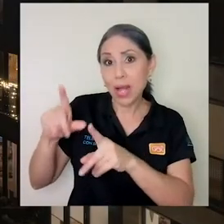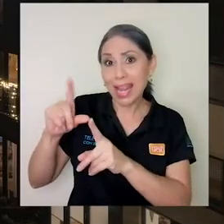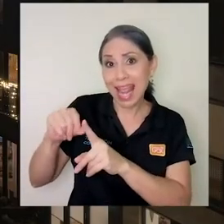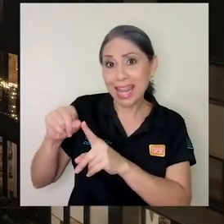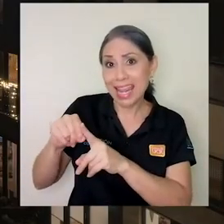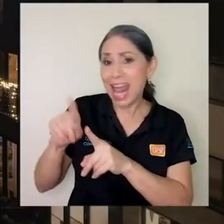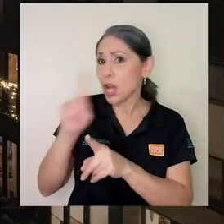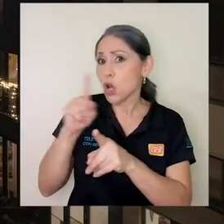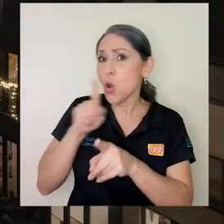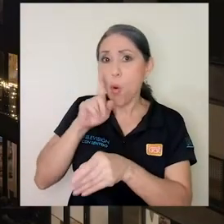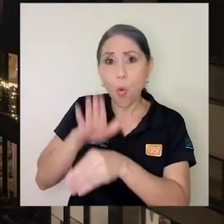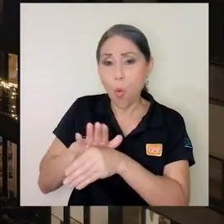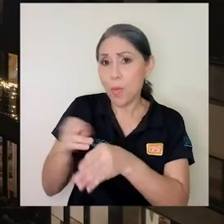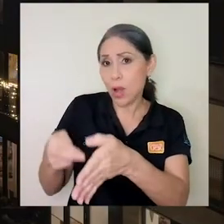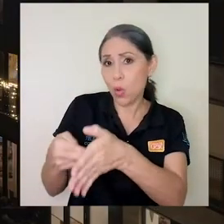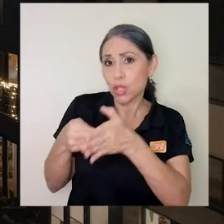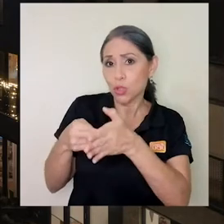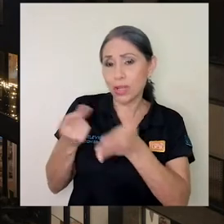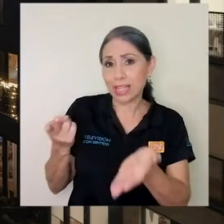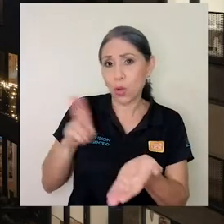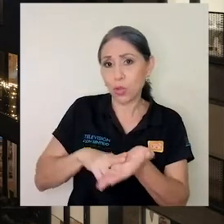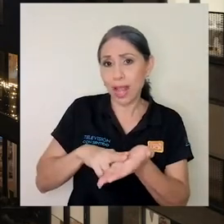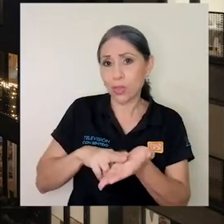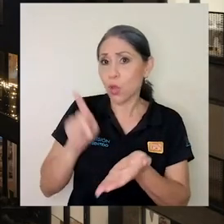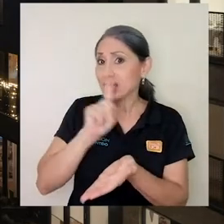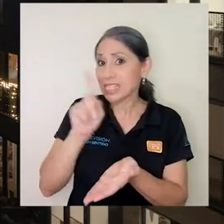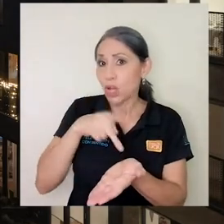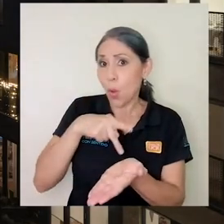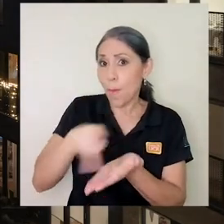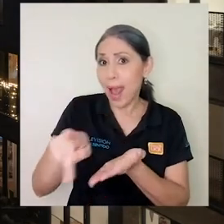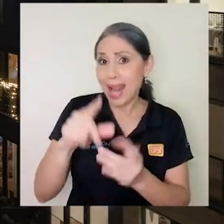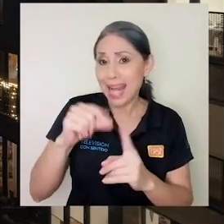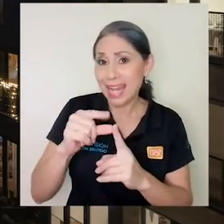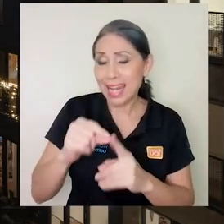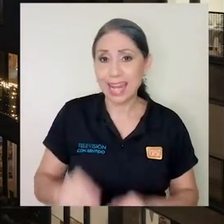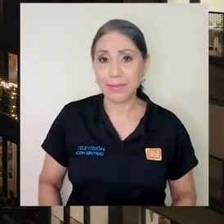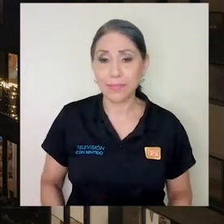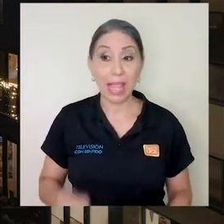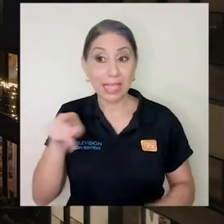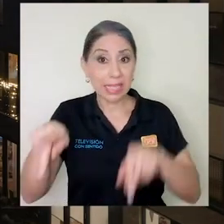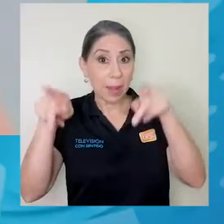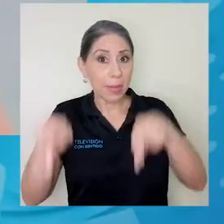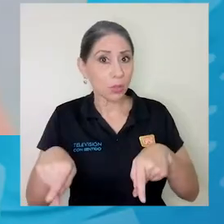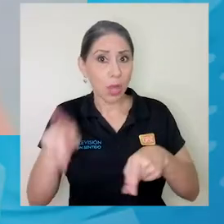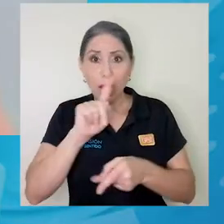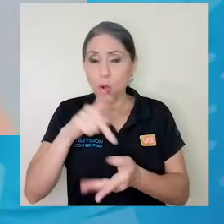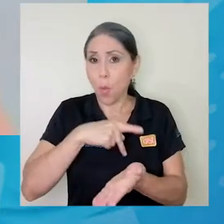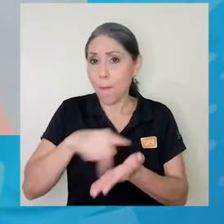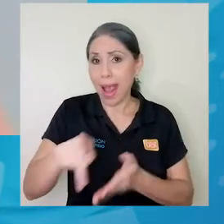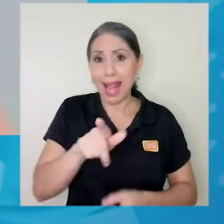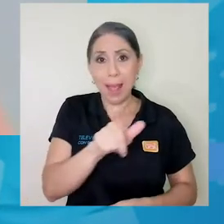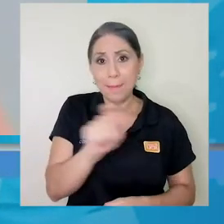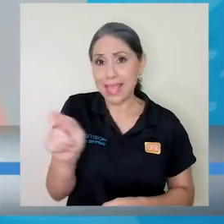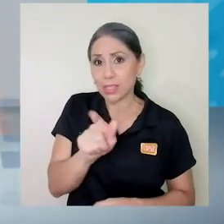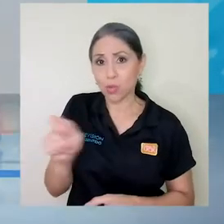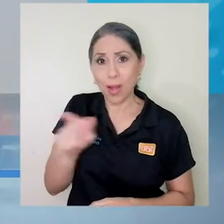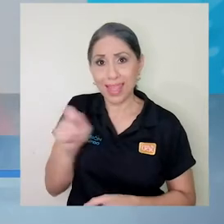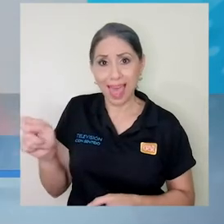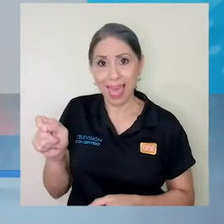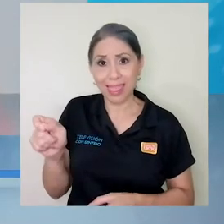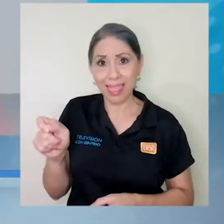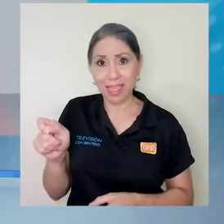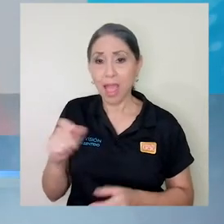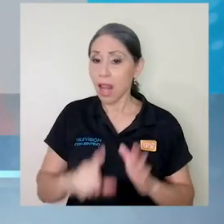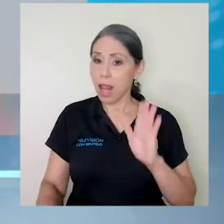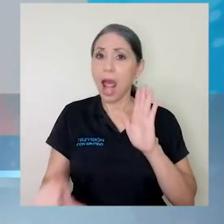con las condiciones del contrato y no paga el alquiler? El hecho de que no pague la mensualidad, le da